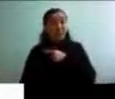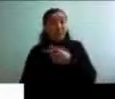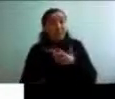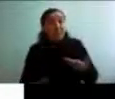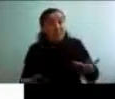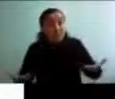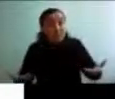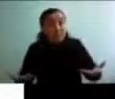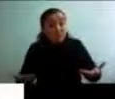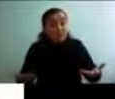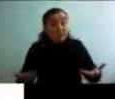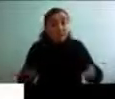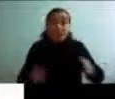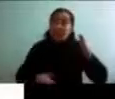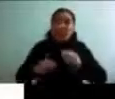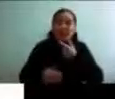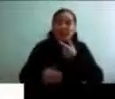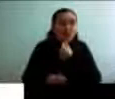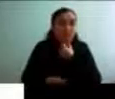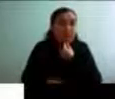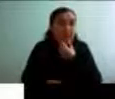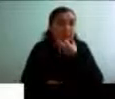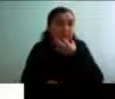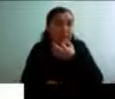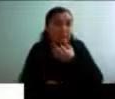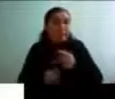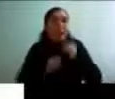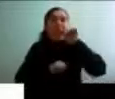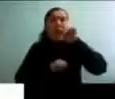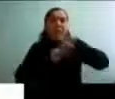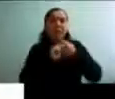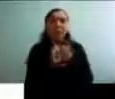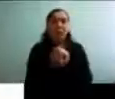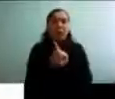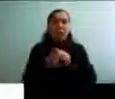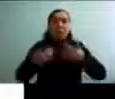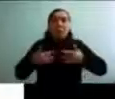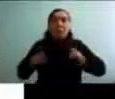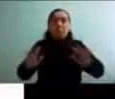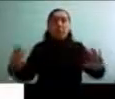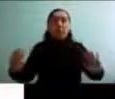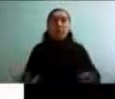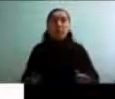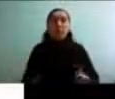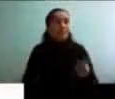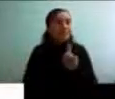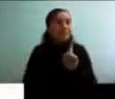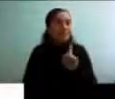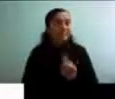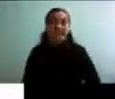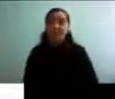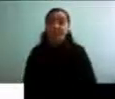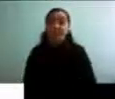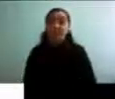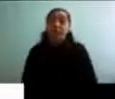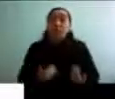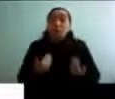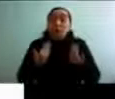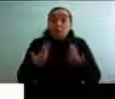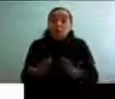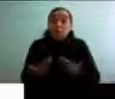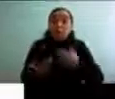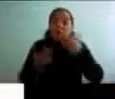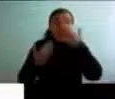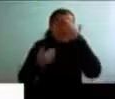de repente no es tan fácil llegar y aceptar algún evento de cambio. Entonces necesitamos enfrentar